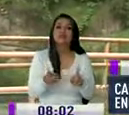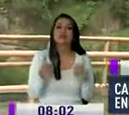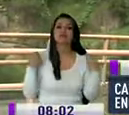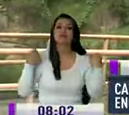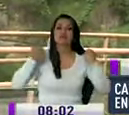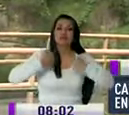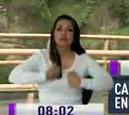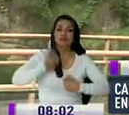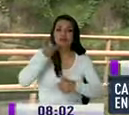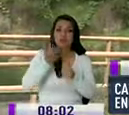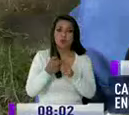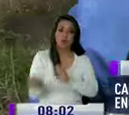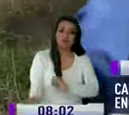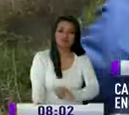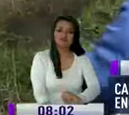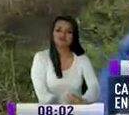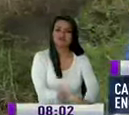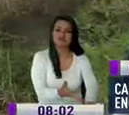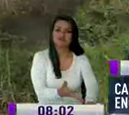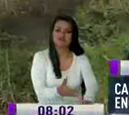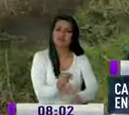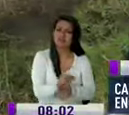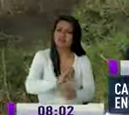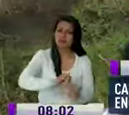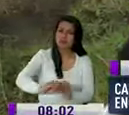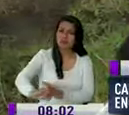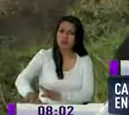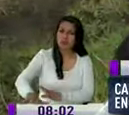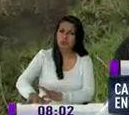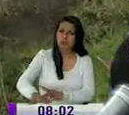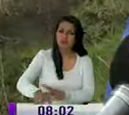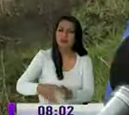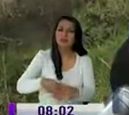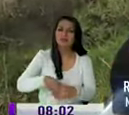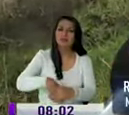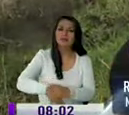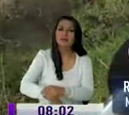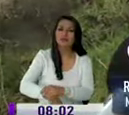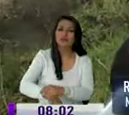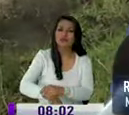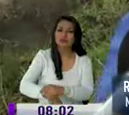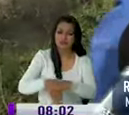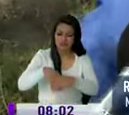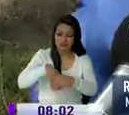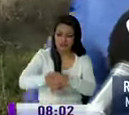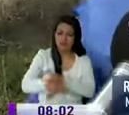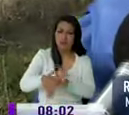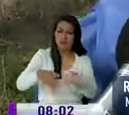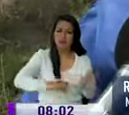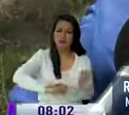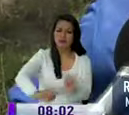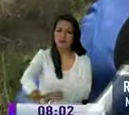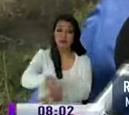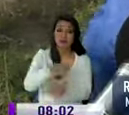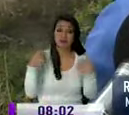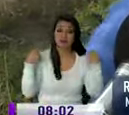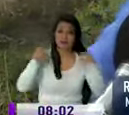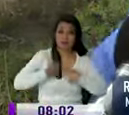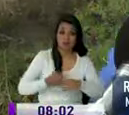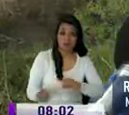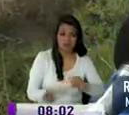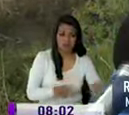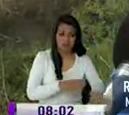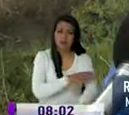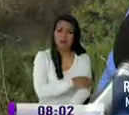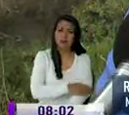celular estaba entre las hierbas. Golpe que botan, creo que han salido las zapatillas así con todas las medias, porque ahí está la maleta, el